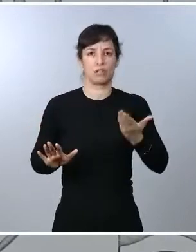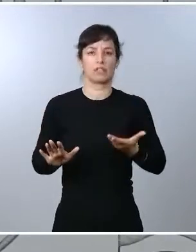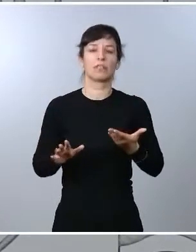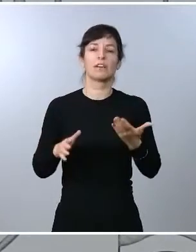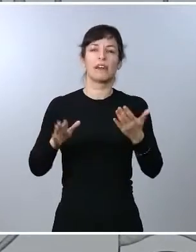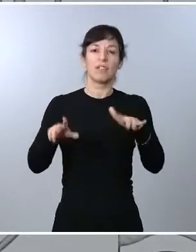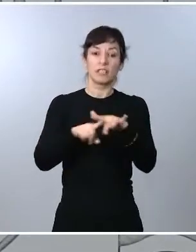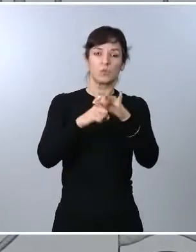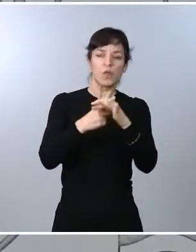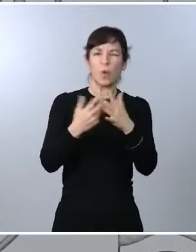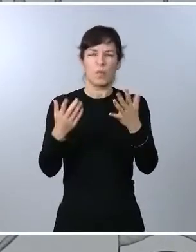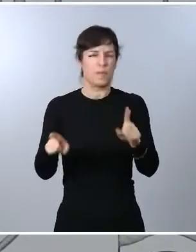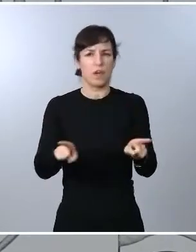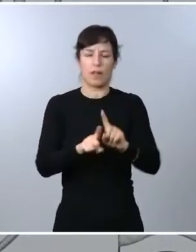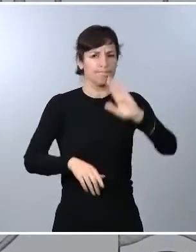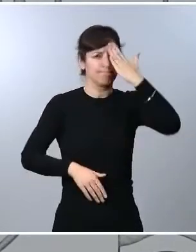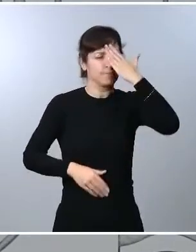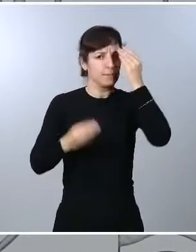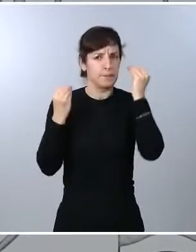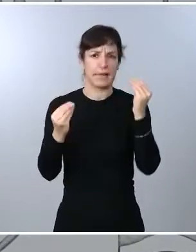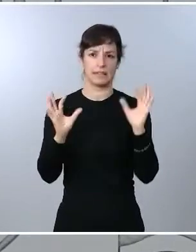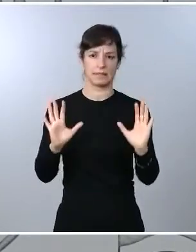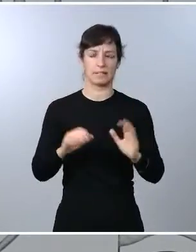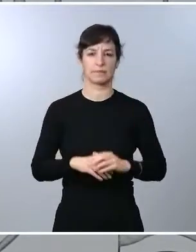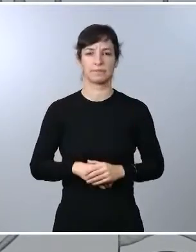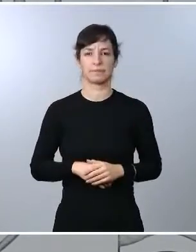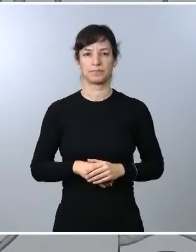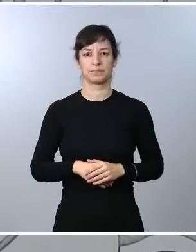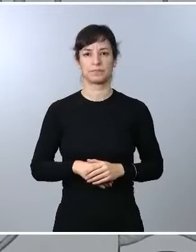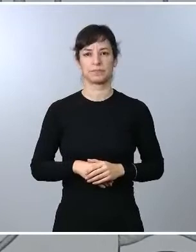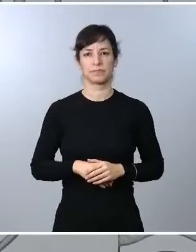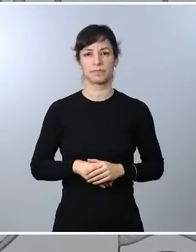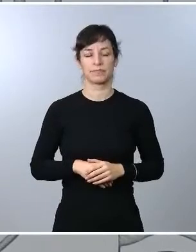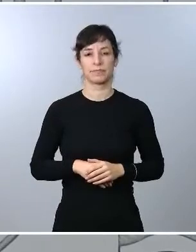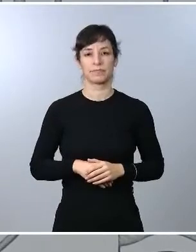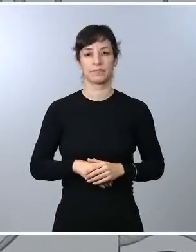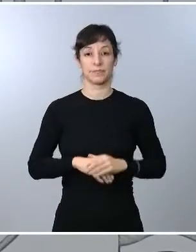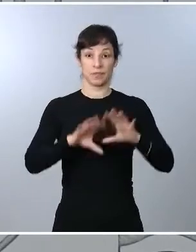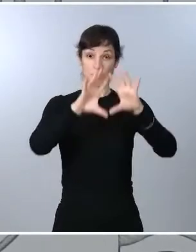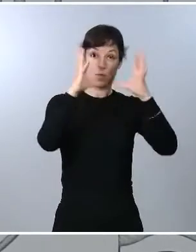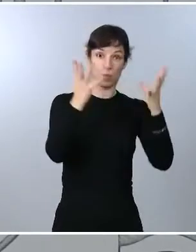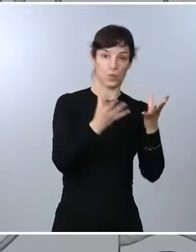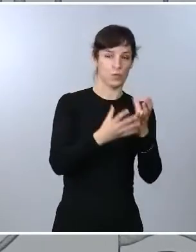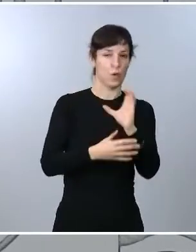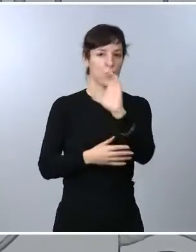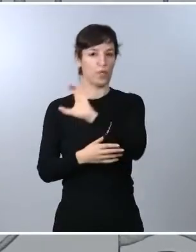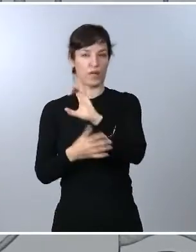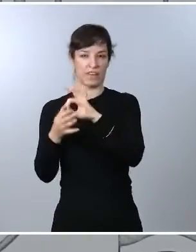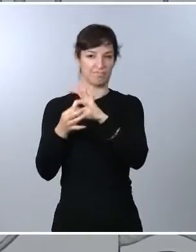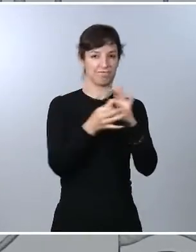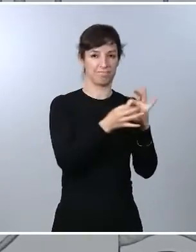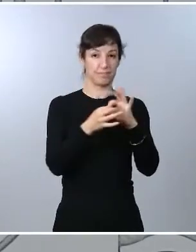afrontemos. El mundo, de la mano de la ciencia, va a derrotar a esta pandemia, a este virus, como se ha